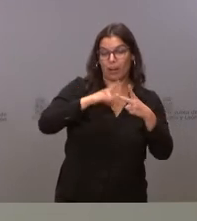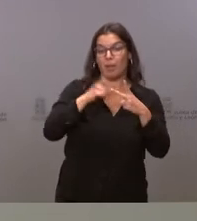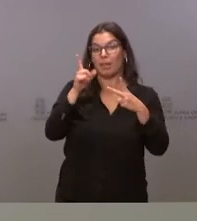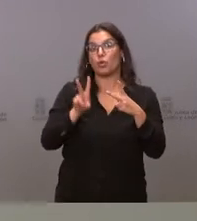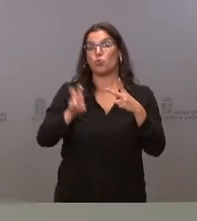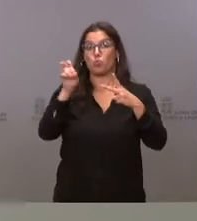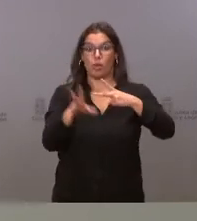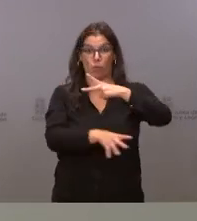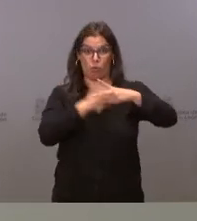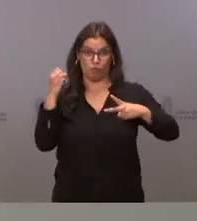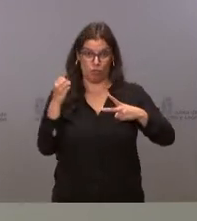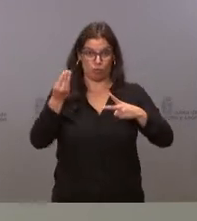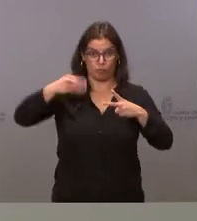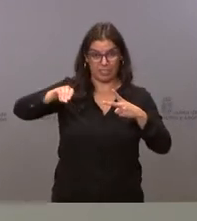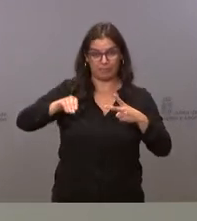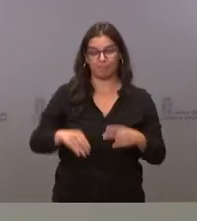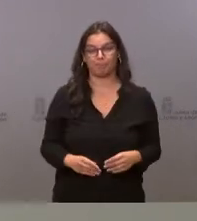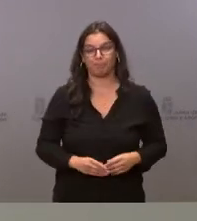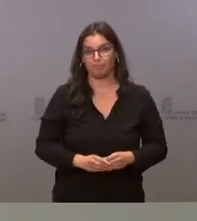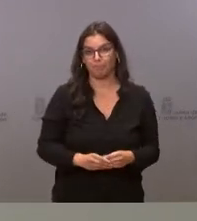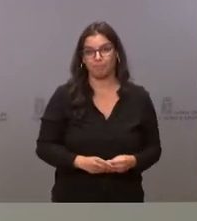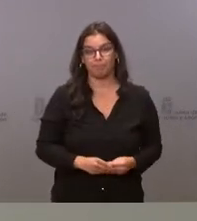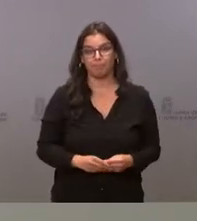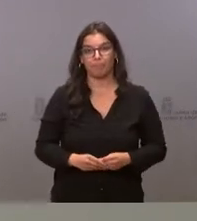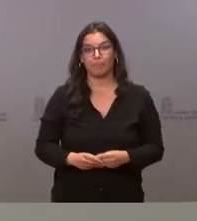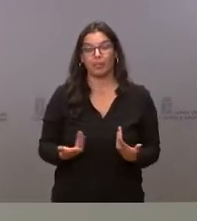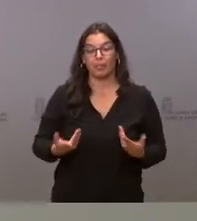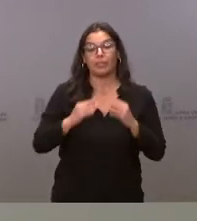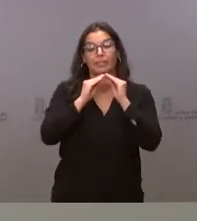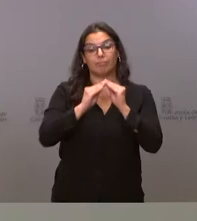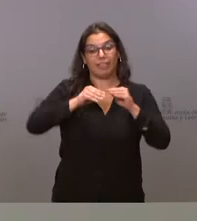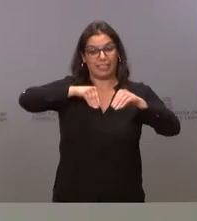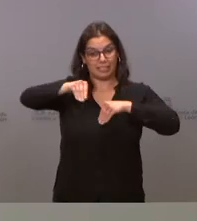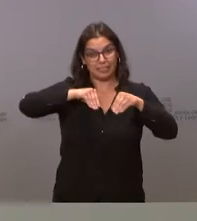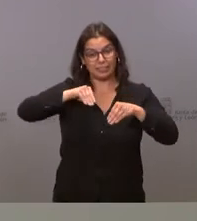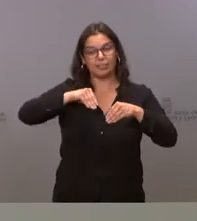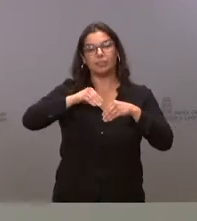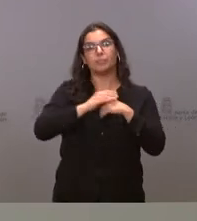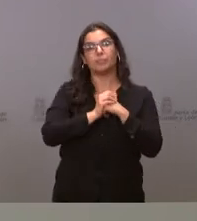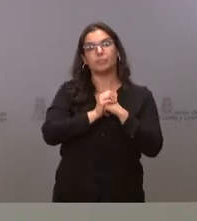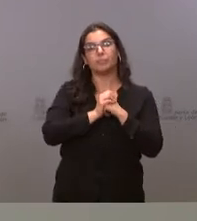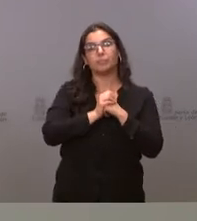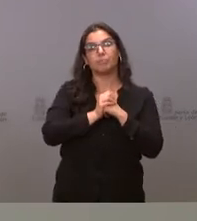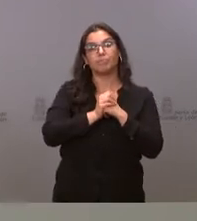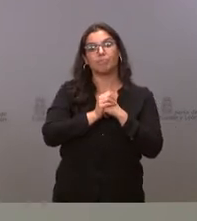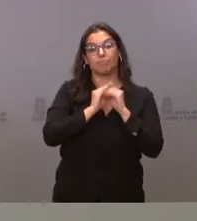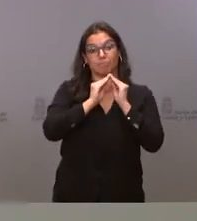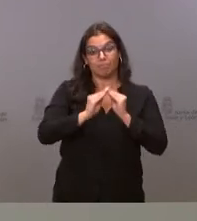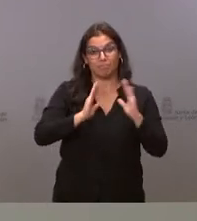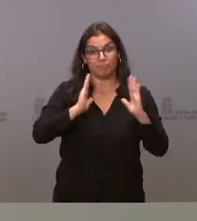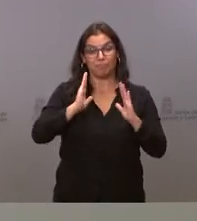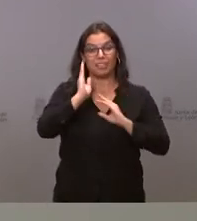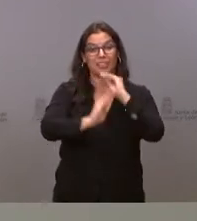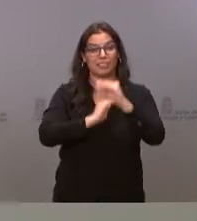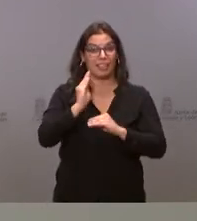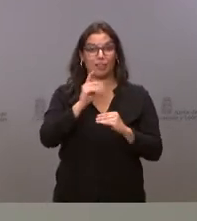generación europea. Se desarrolla la elaboración de esta estrategia en un contexto donde